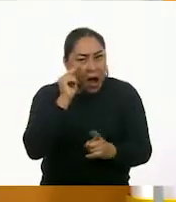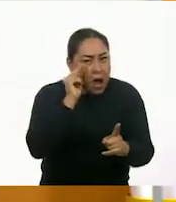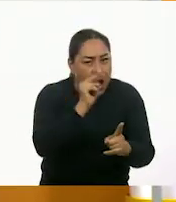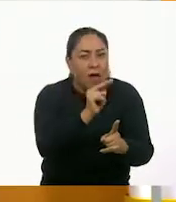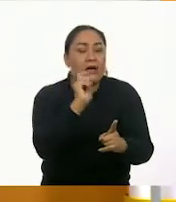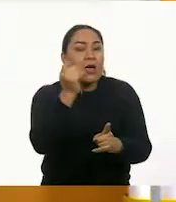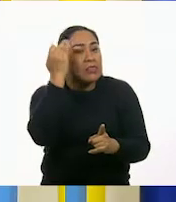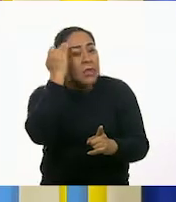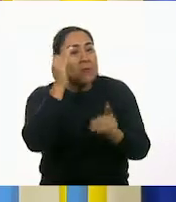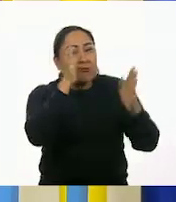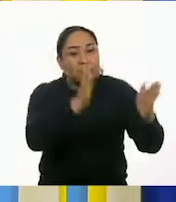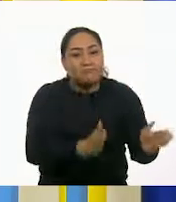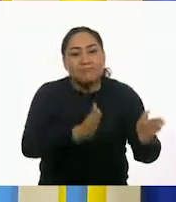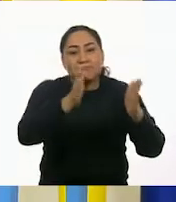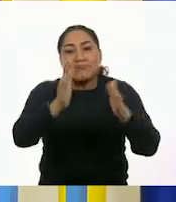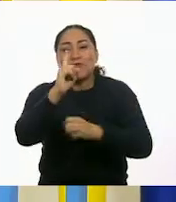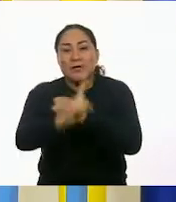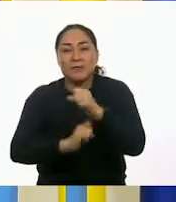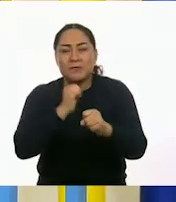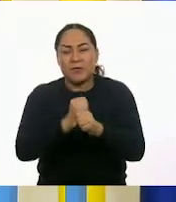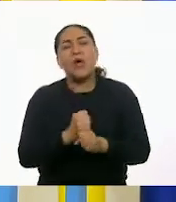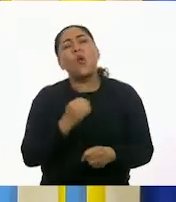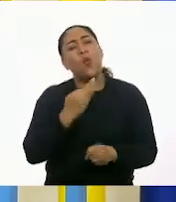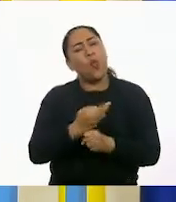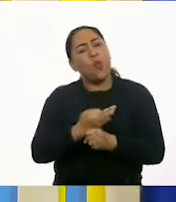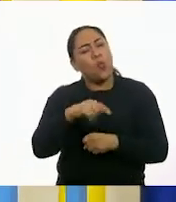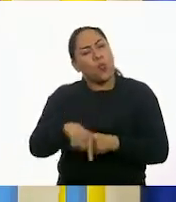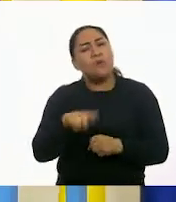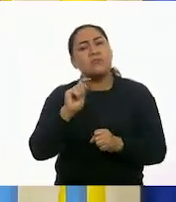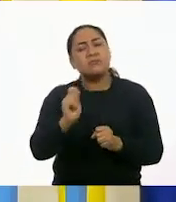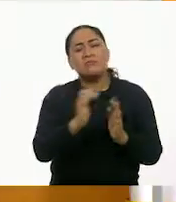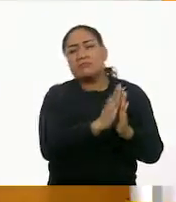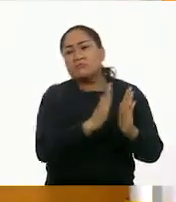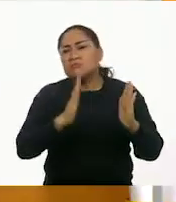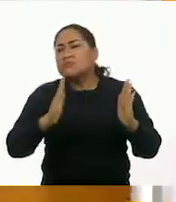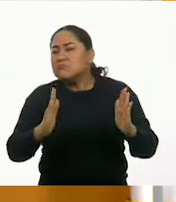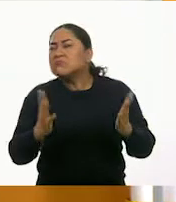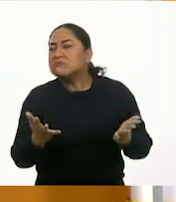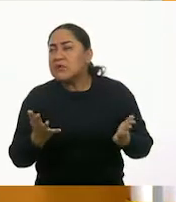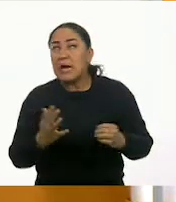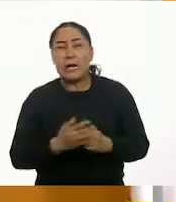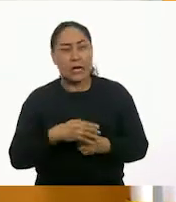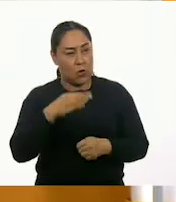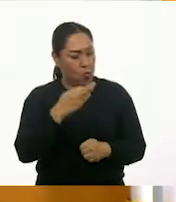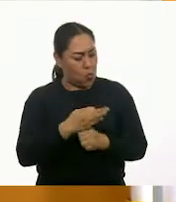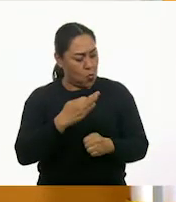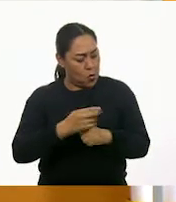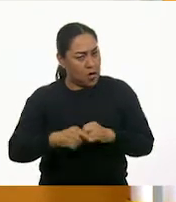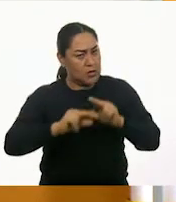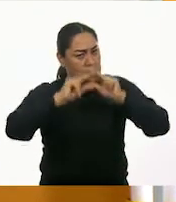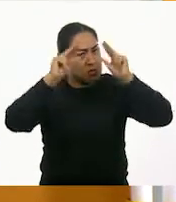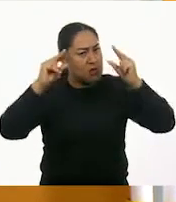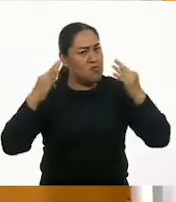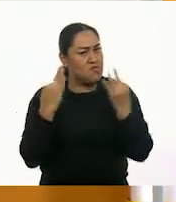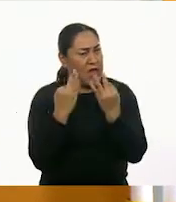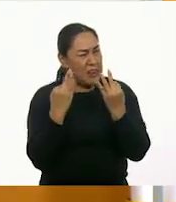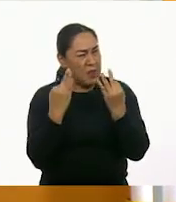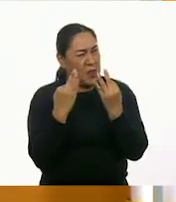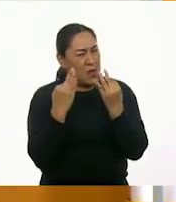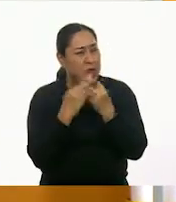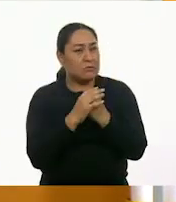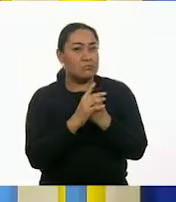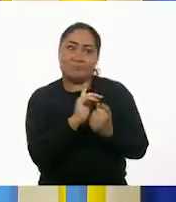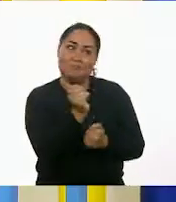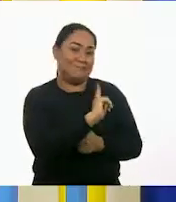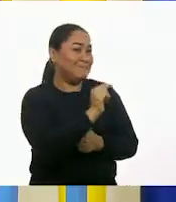estación estamos ahorita? Ahorita ya estamos en invierno. No, falta un poquito para entrar a invierno. Vamos a entrar a